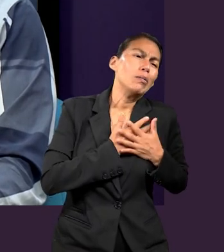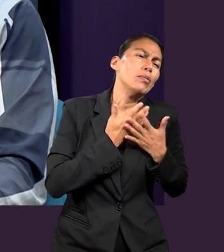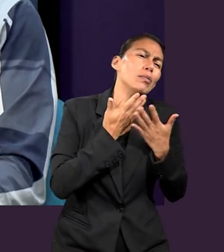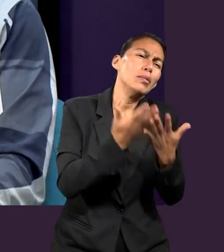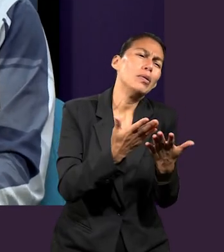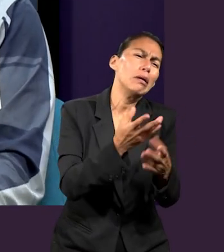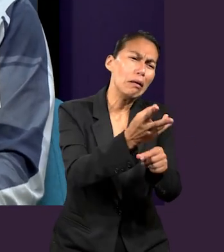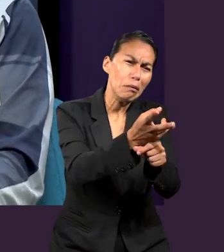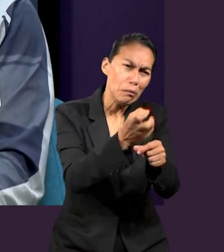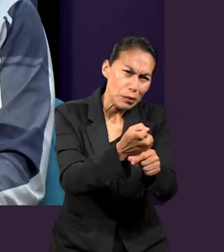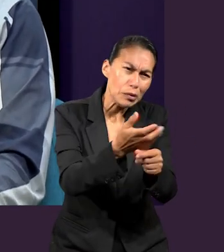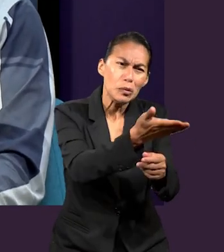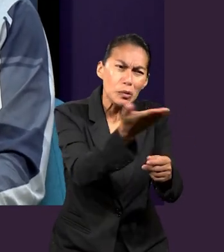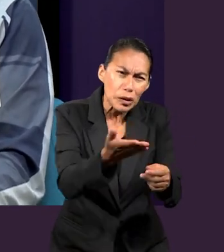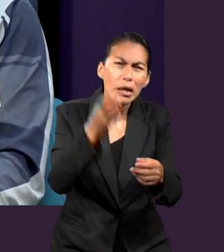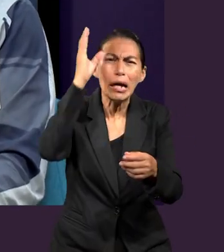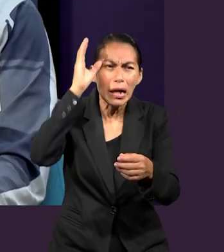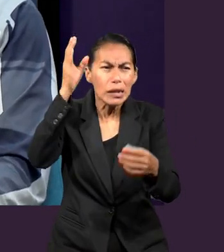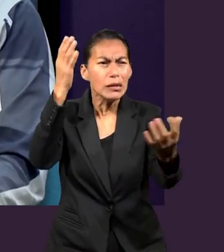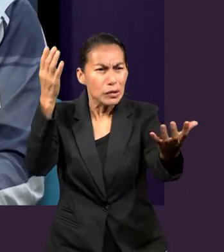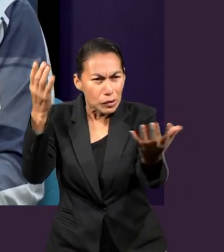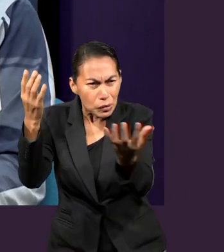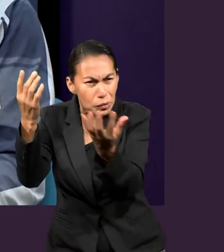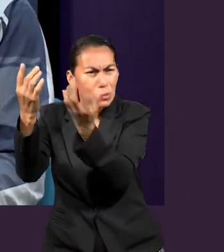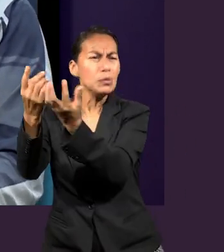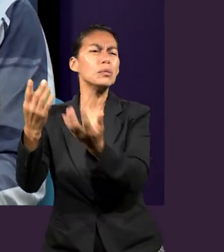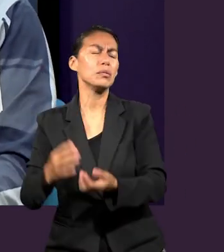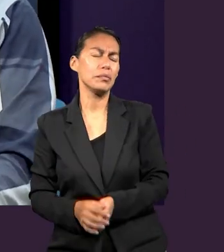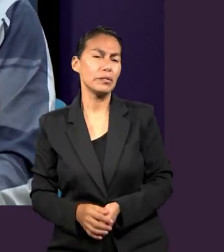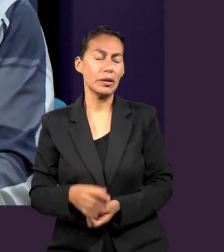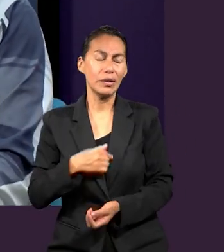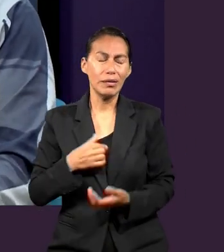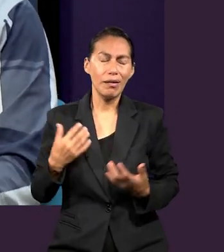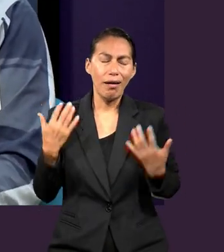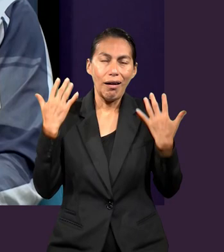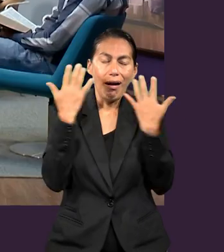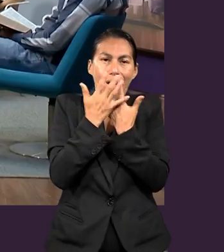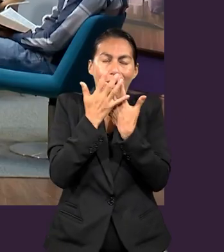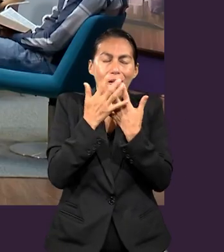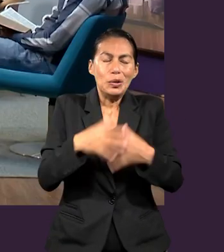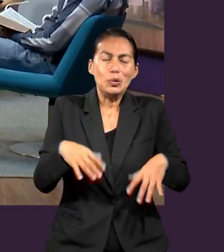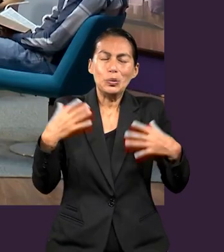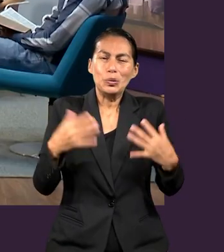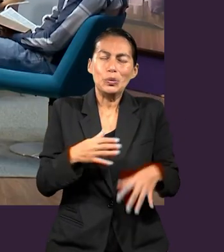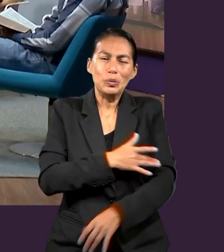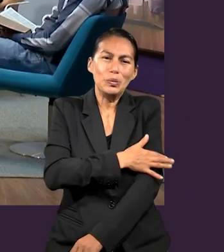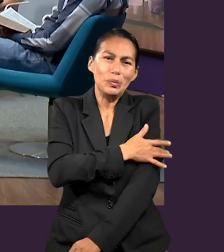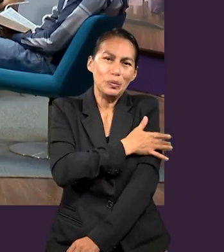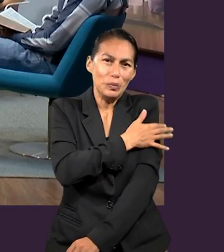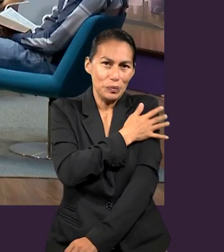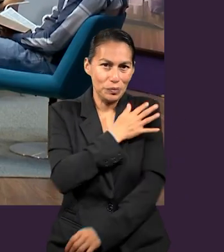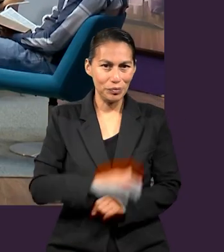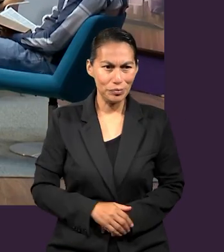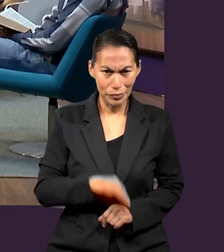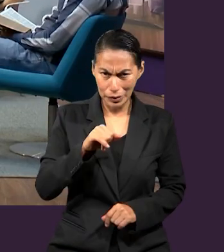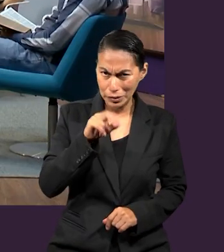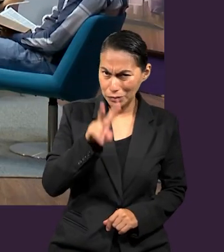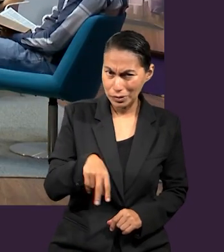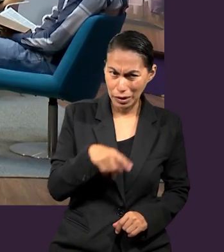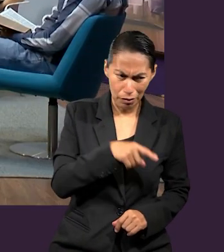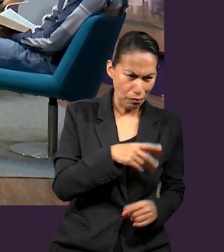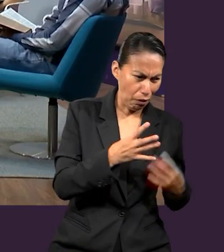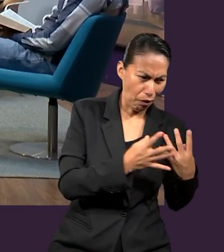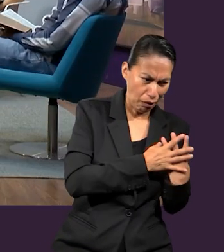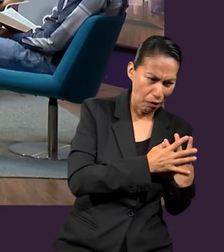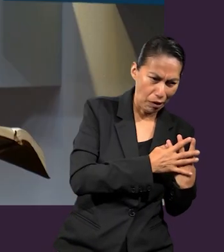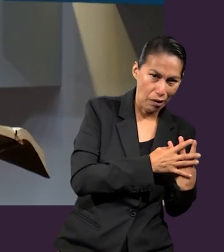invitaba a seguir a Cristo. Y yo, eso me impresiona muchísimo. Pues sí, porque en teoría, si estás preso, te preocupas